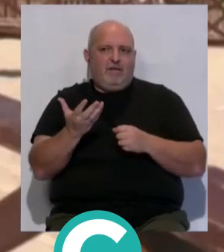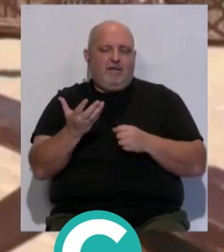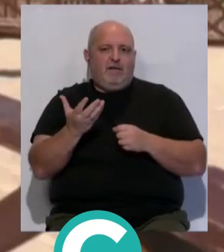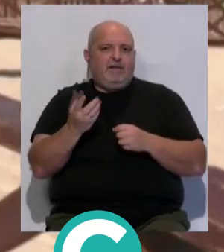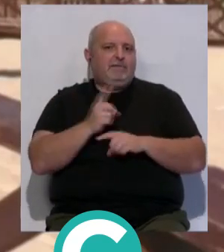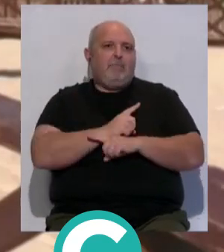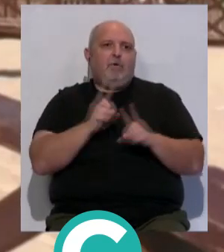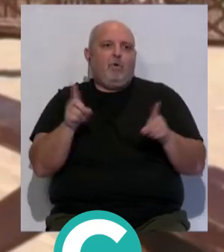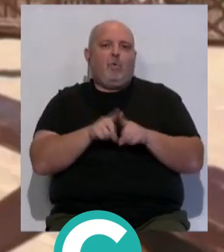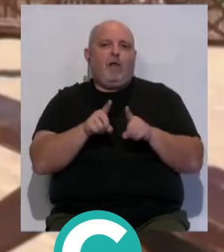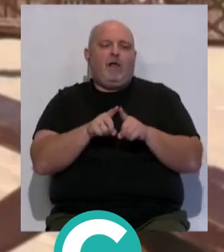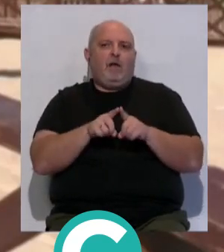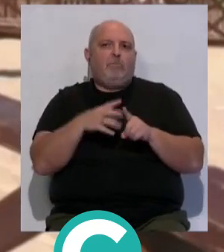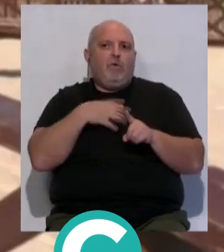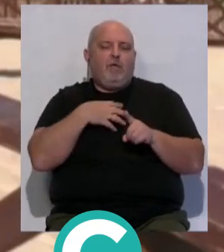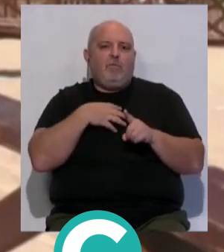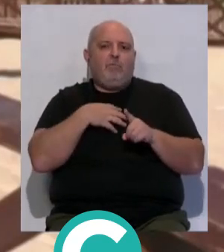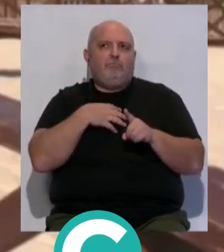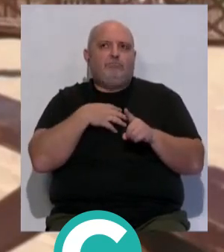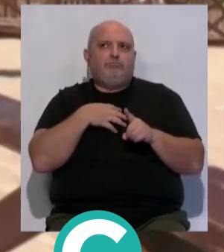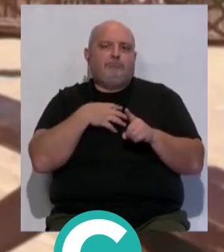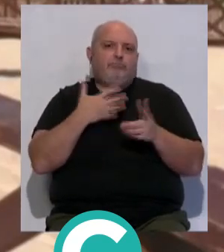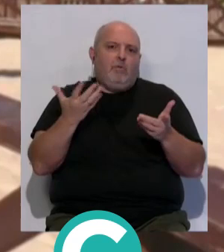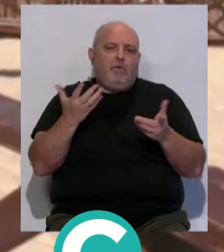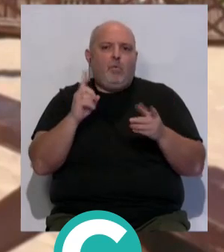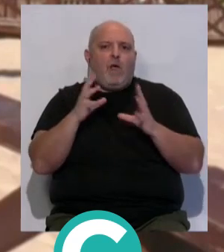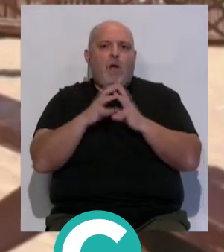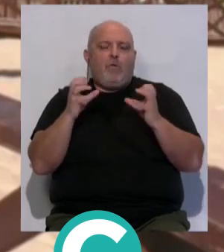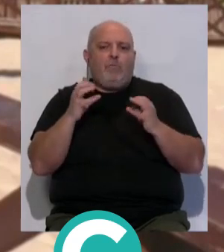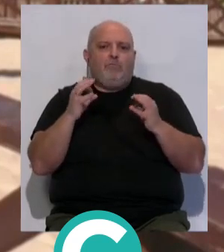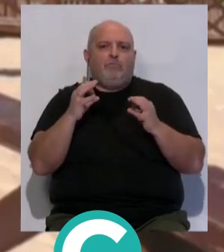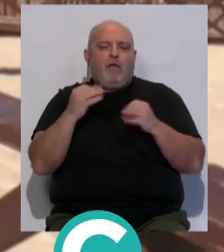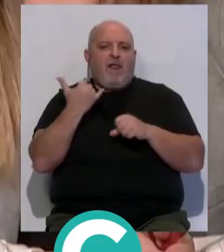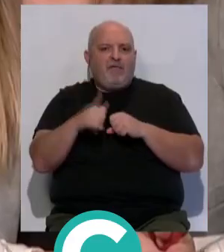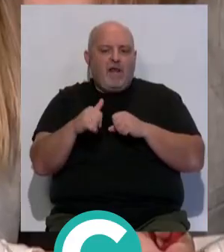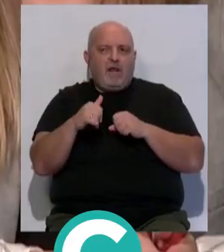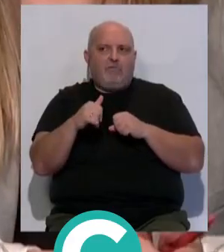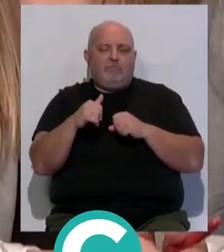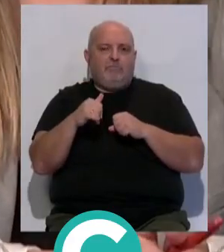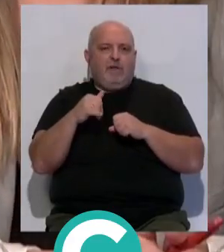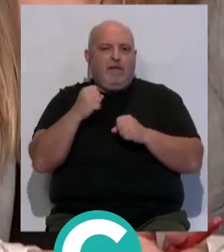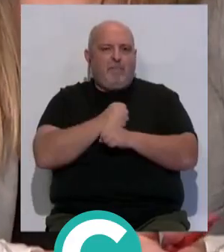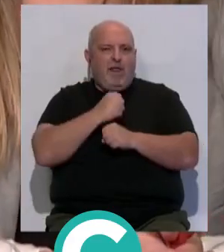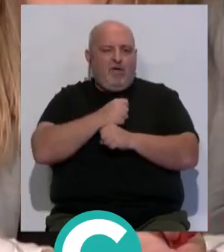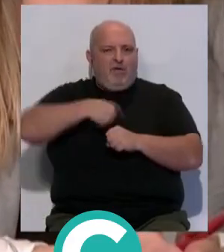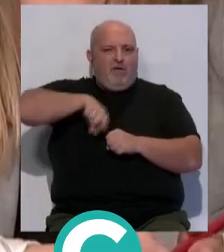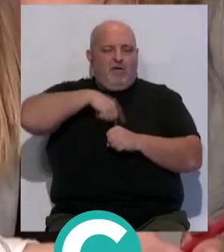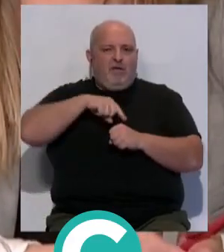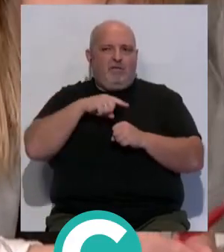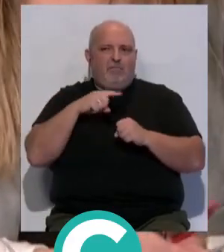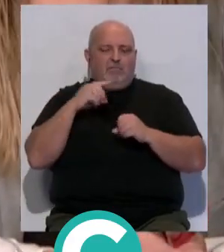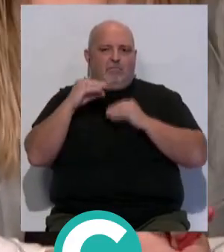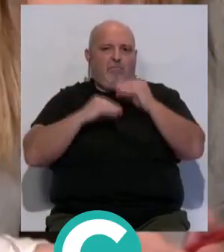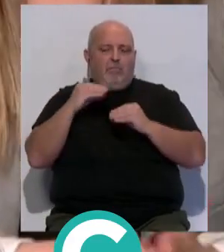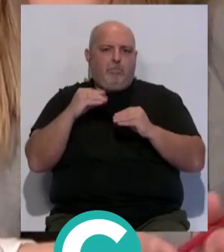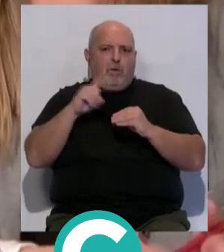tampoco descartamos que si no podemos llegar o no se llega a un acuerdo y al final nuestros empleos y nuestras inversiones se van